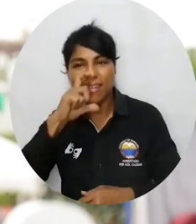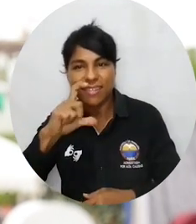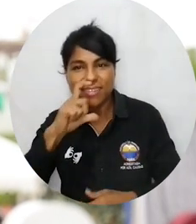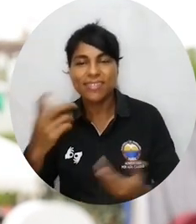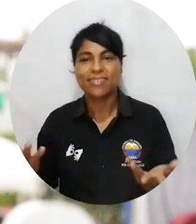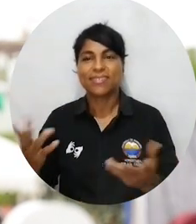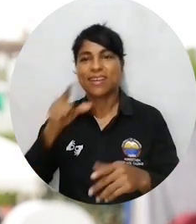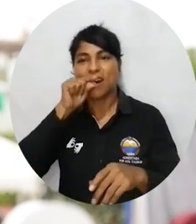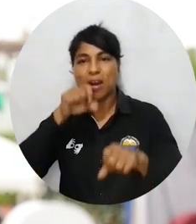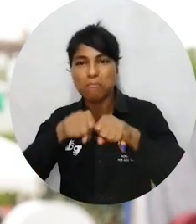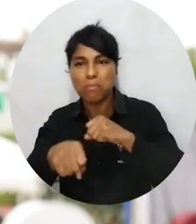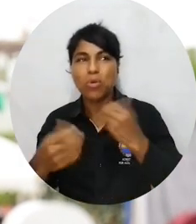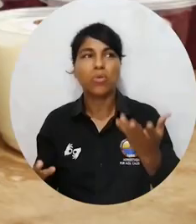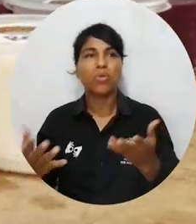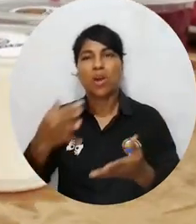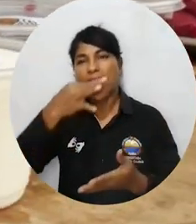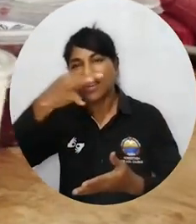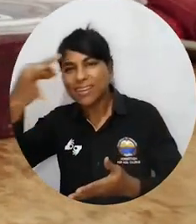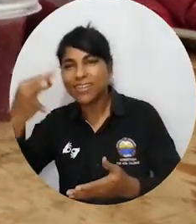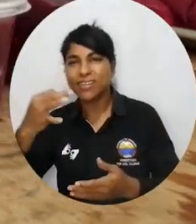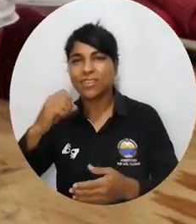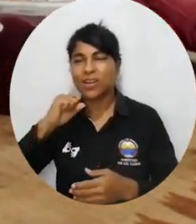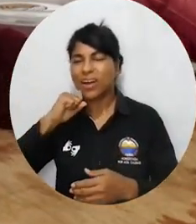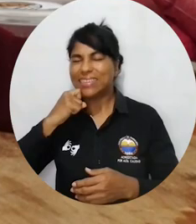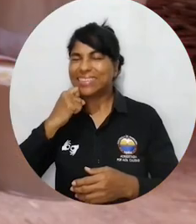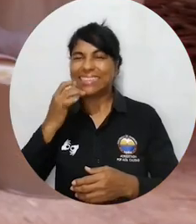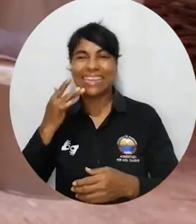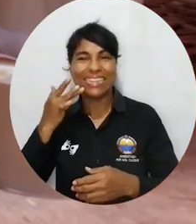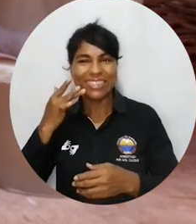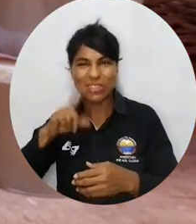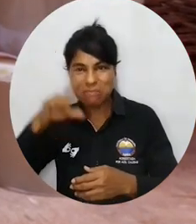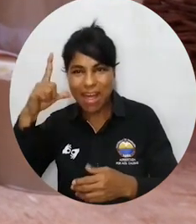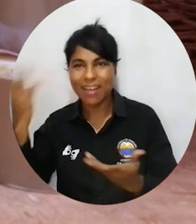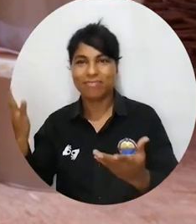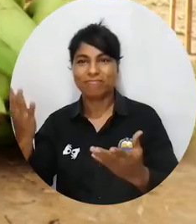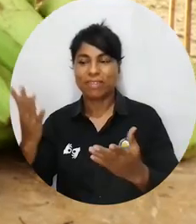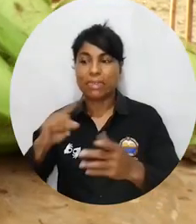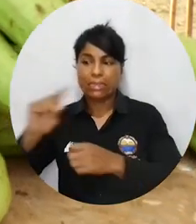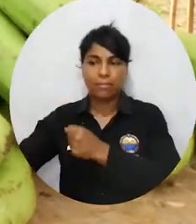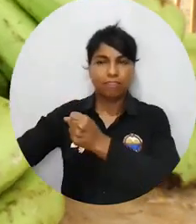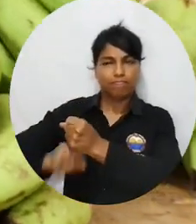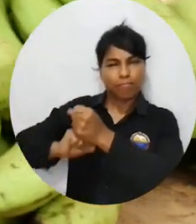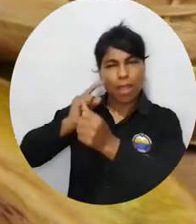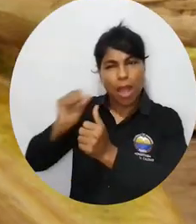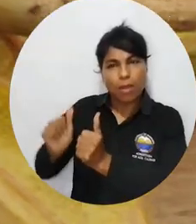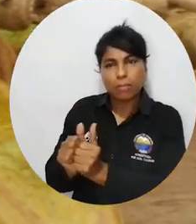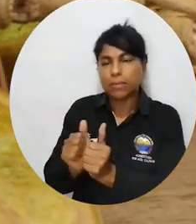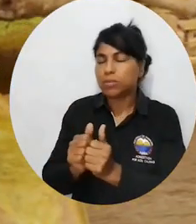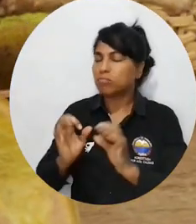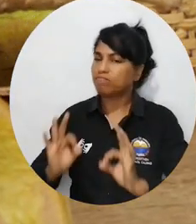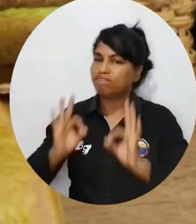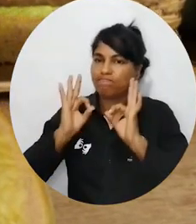estamos ofreciendo pollo, estamos ofreciendo queso, suero. Ha sido un acompañamiento muy eficiente, sin duda